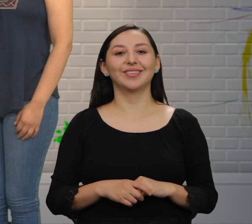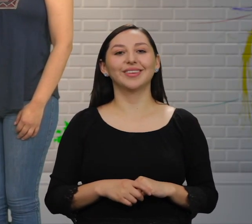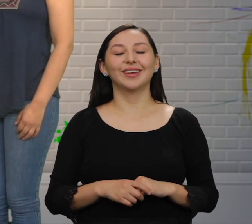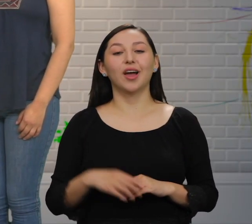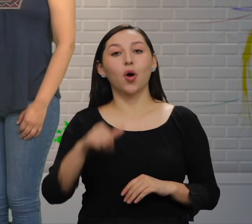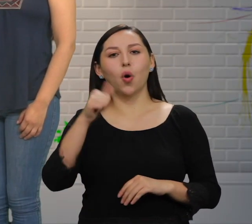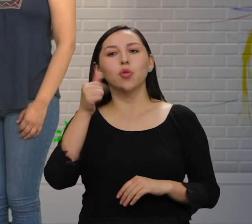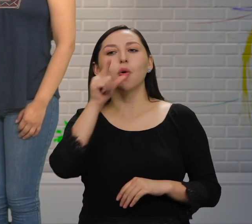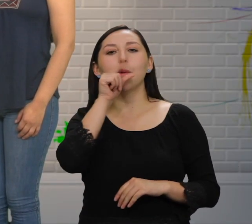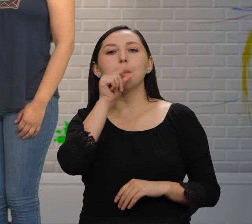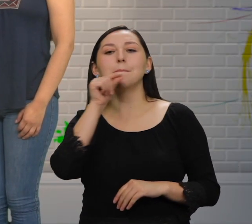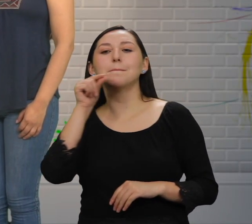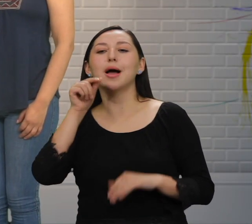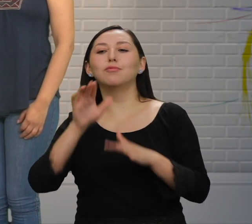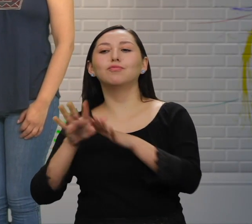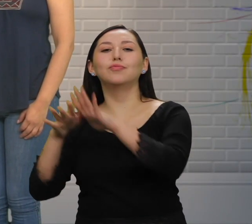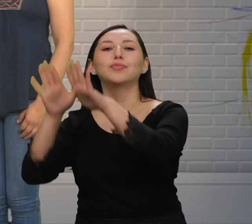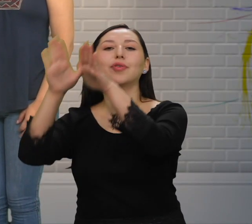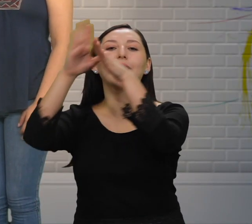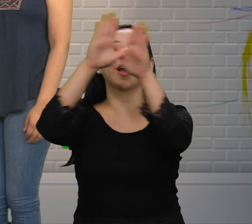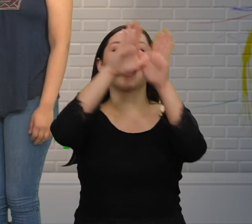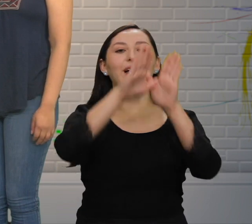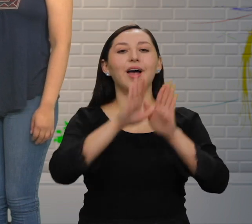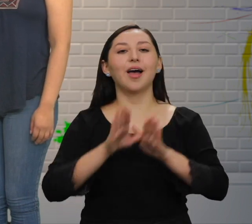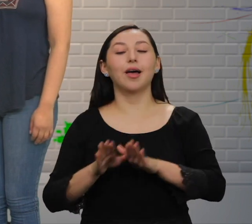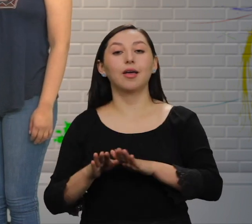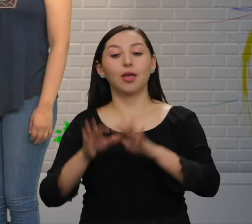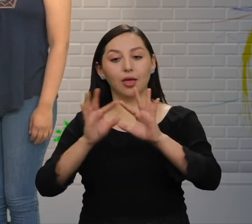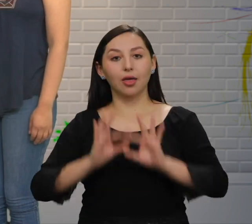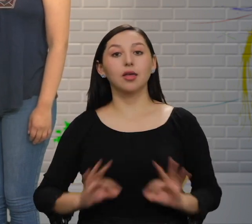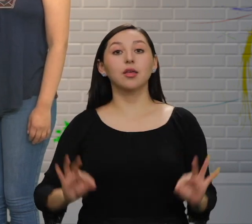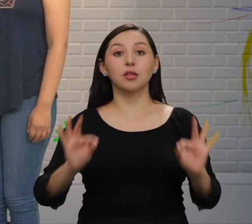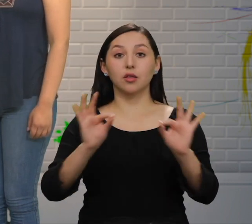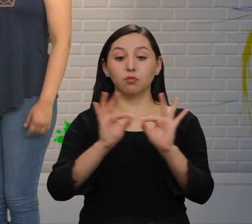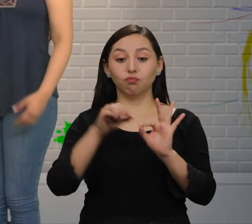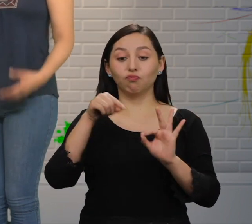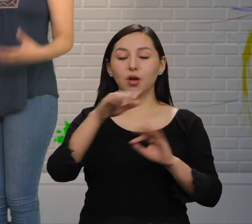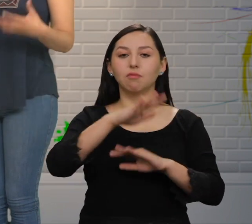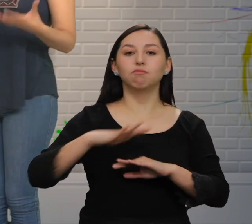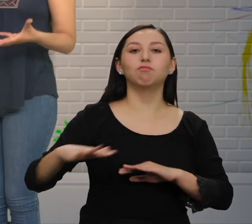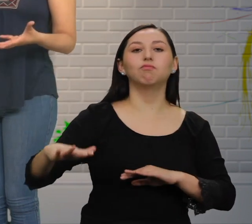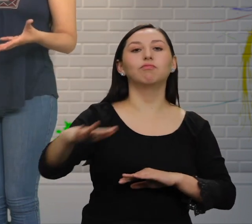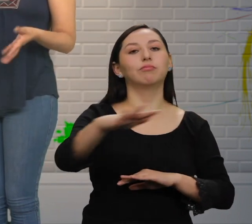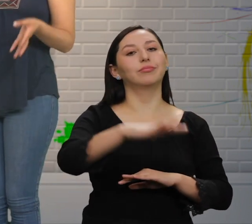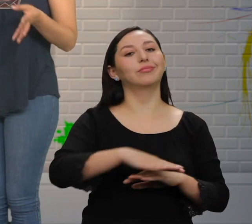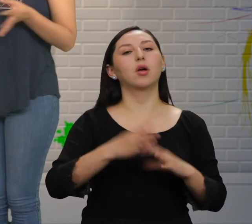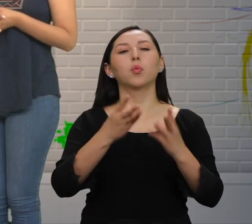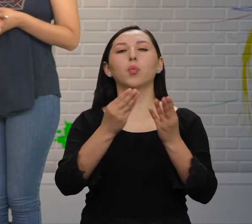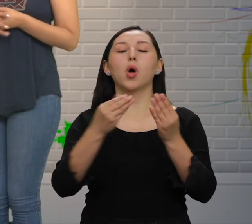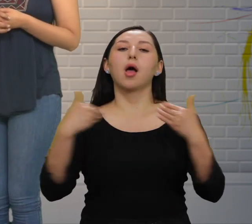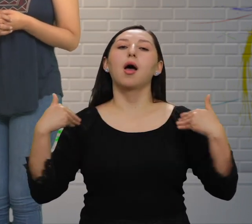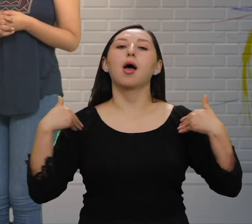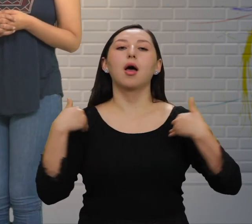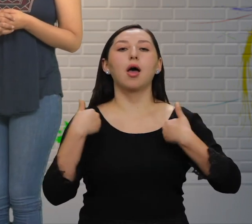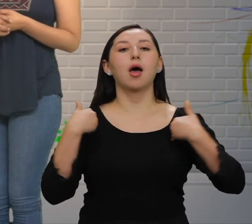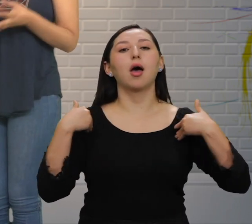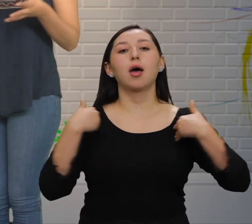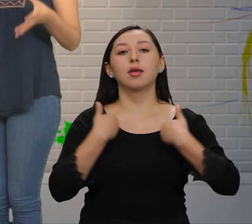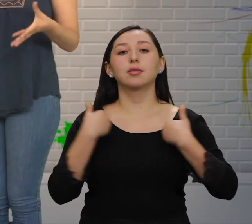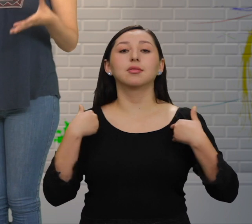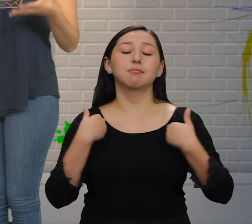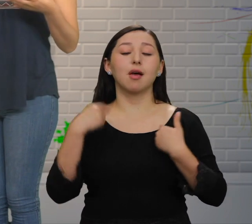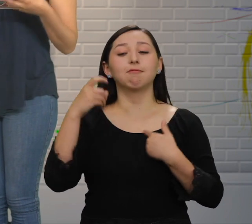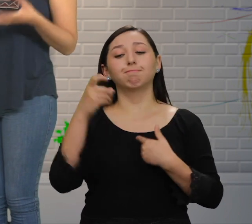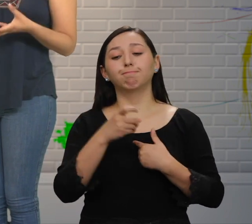animalito es eso? Entonces es importante porque es un hábitat para muchos animales Por supuesto ¡Bien! Estos animales necesitan